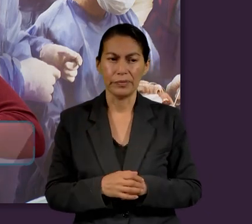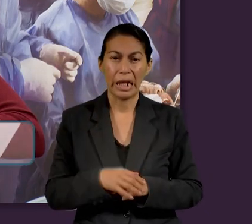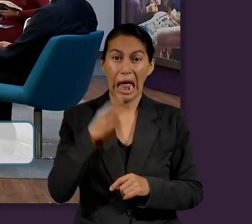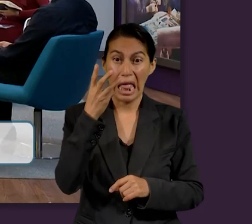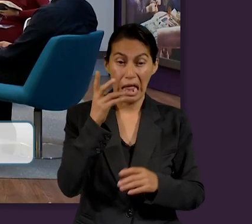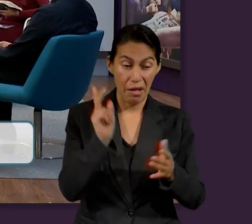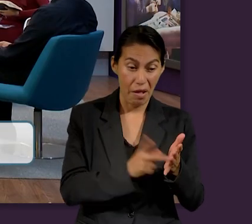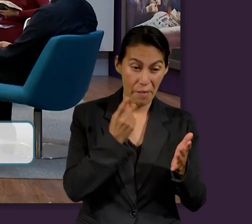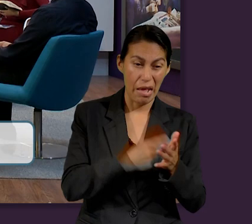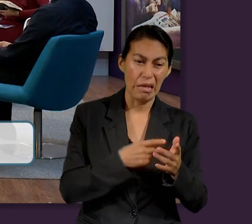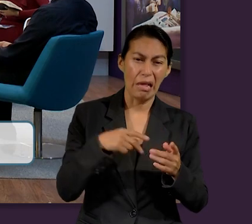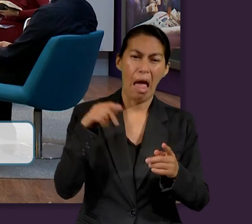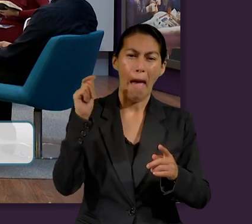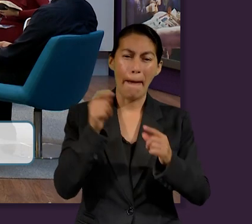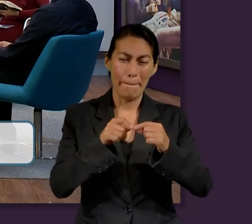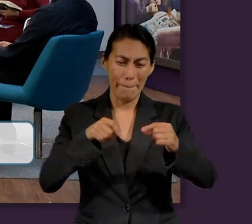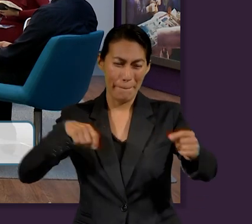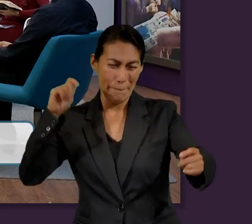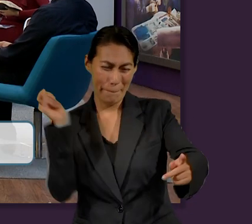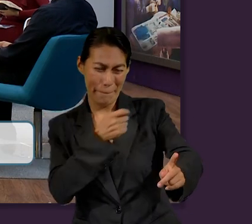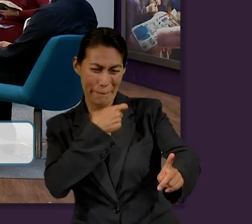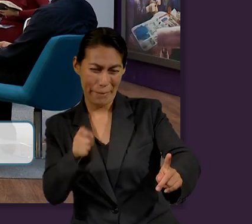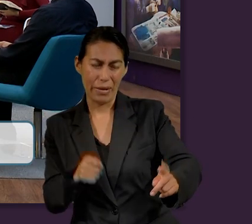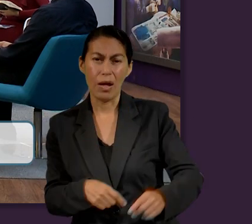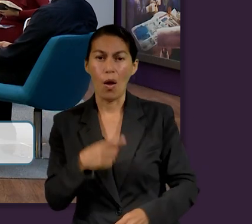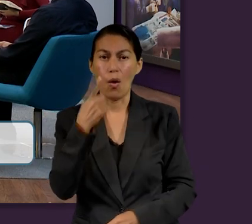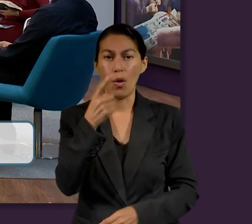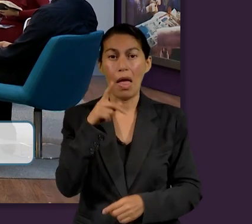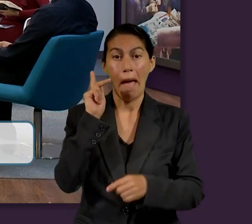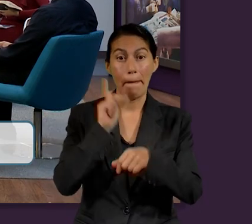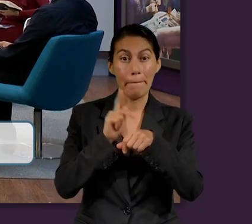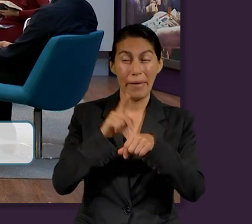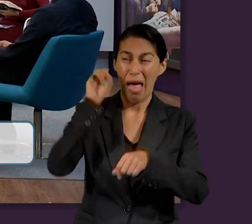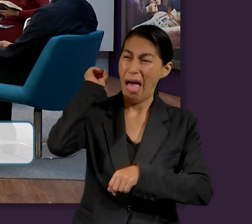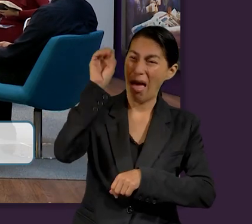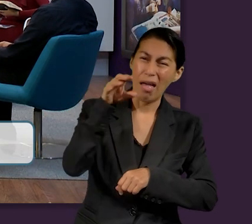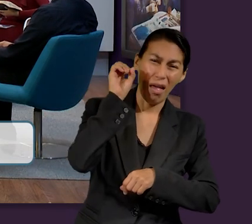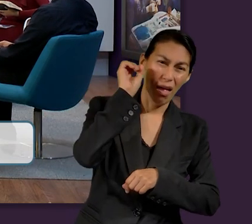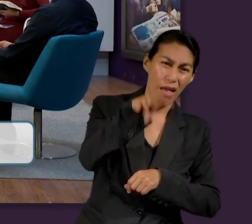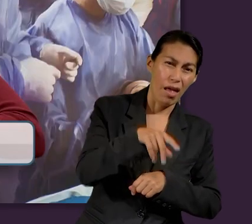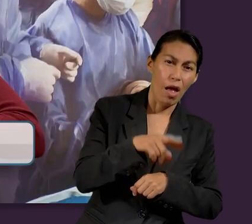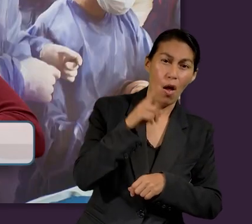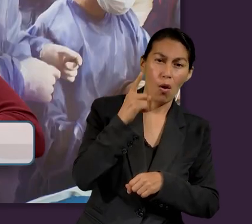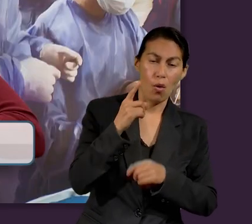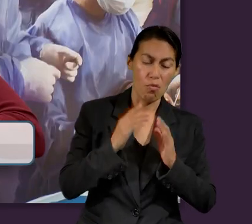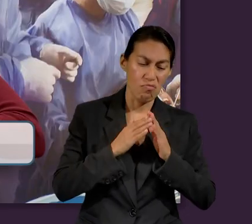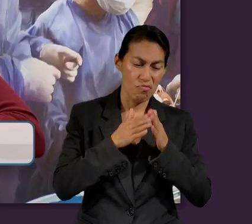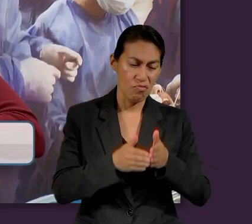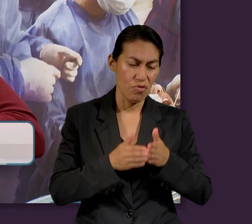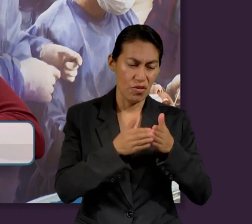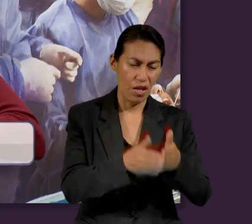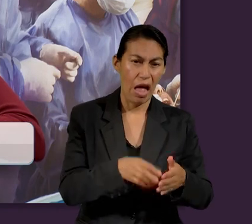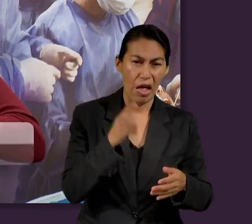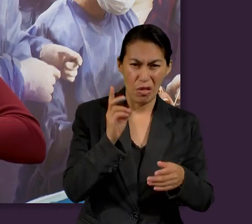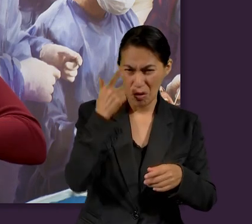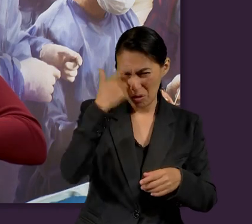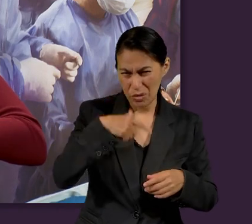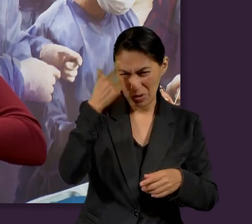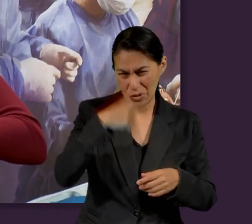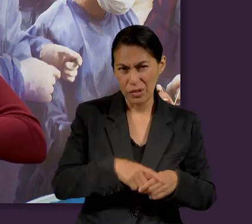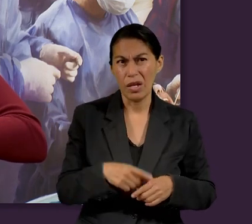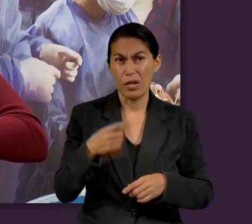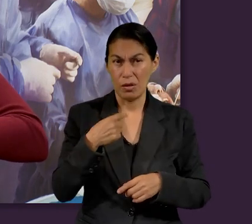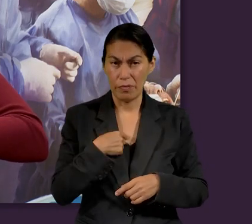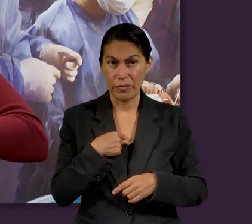con varas, una vez apedreado, 3 veces he padecido naufragio, una noche y un día he sido náufrago en alta mar,